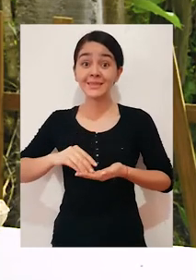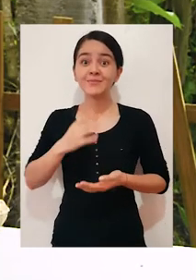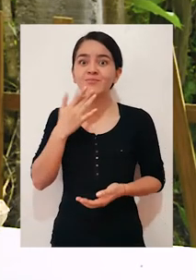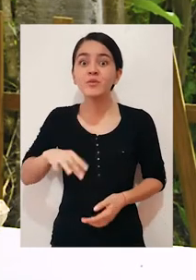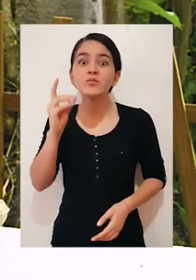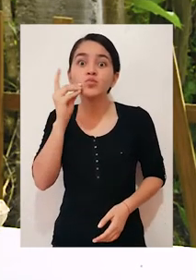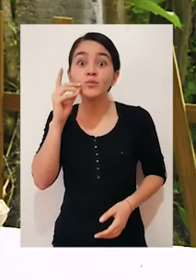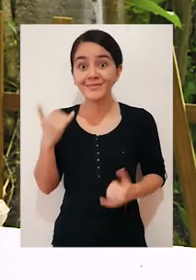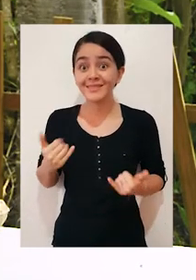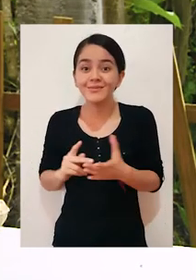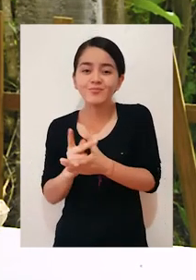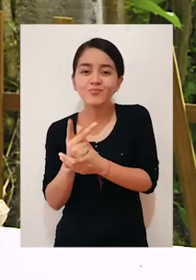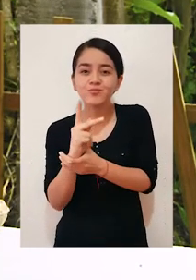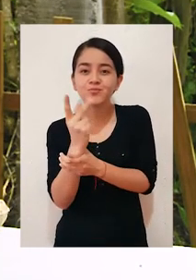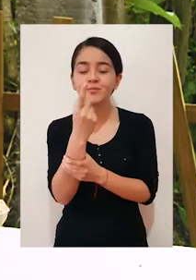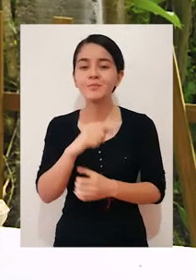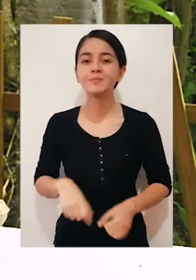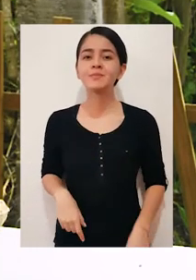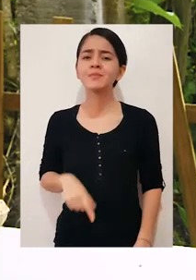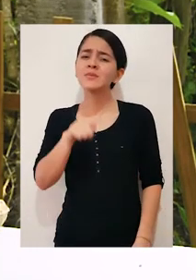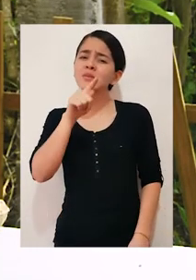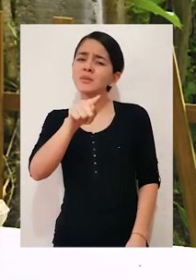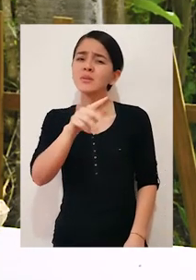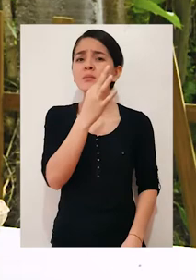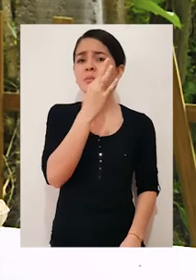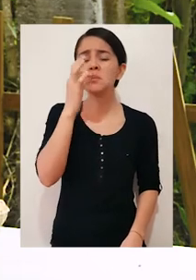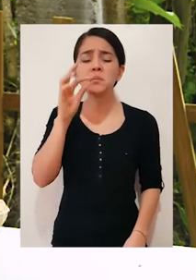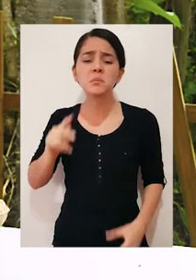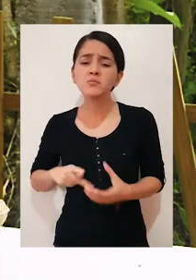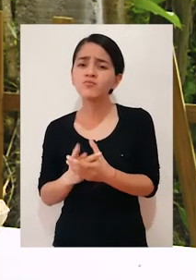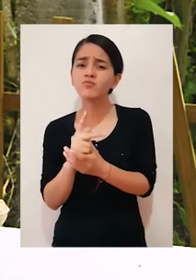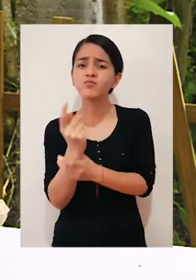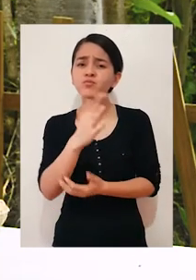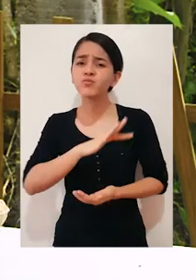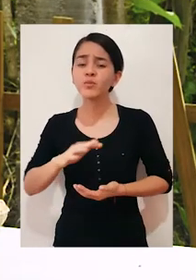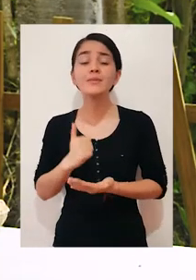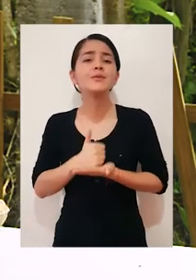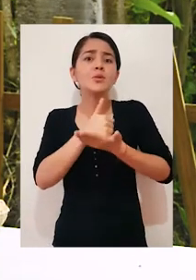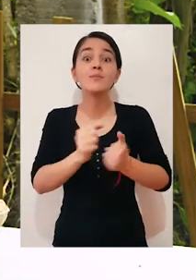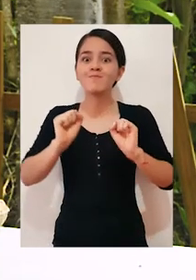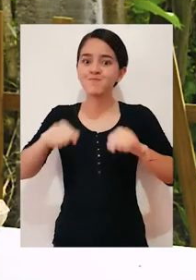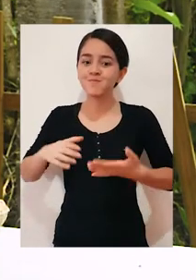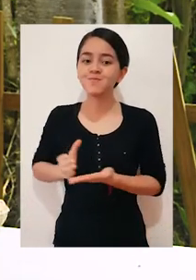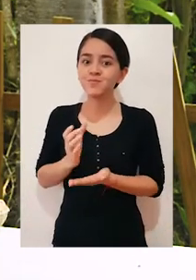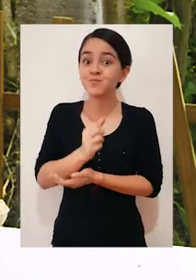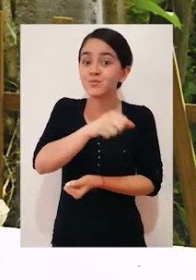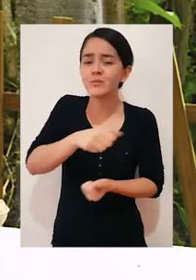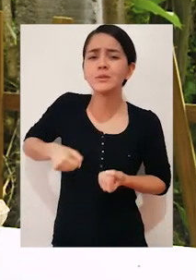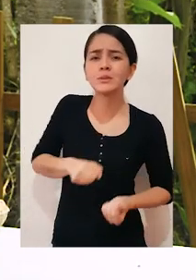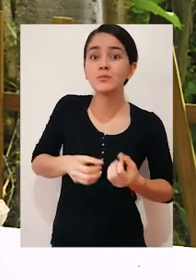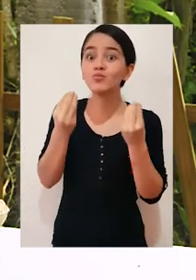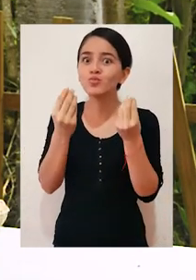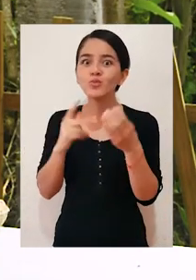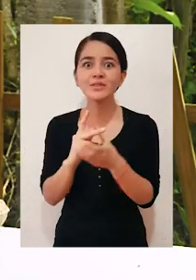dulce que ya germinó. Realmente, este tipo de huertos ayudan a que podamos sembrar más plantas, que podamos tener